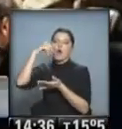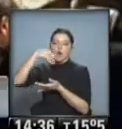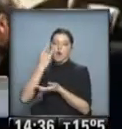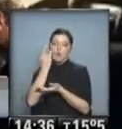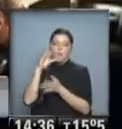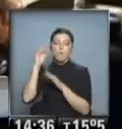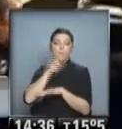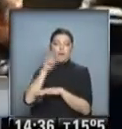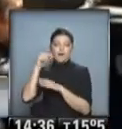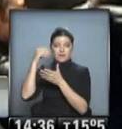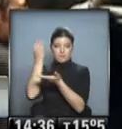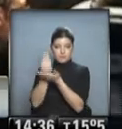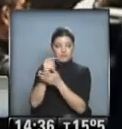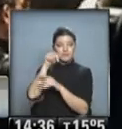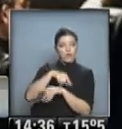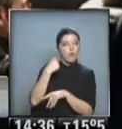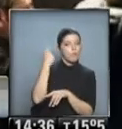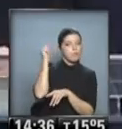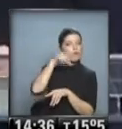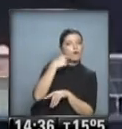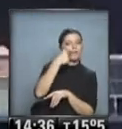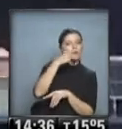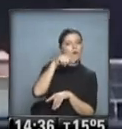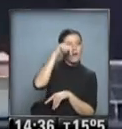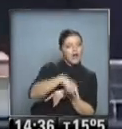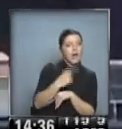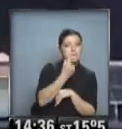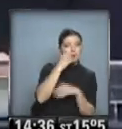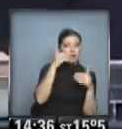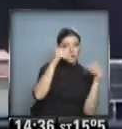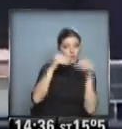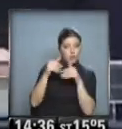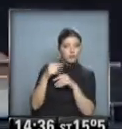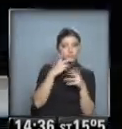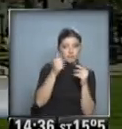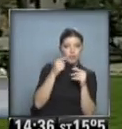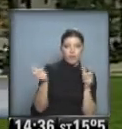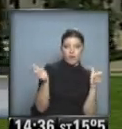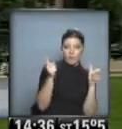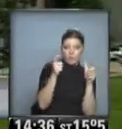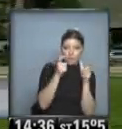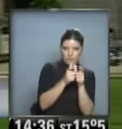las huestes de la nueva coalición que ni bien finalizadas las primarias, se reagruparon tras su liderazgo.